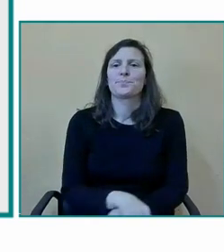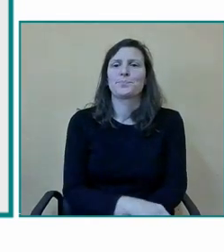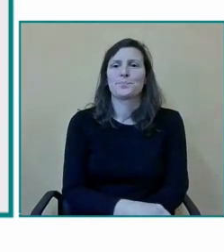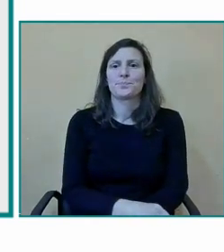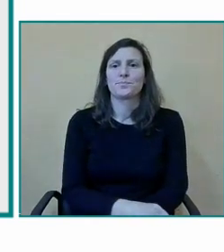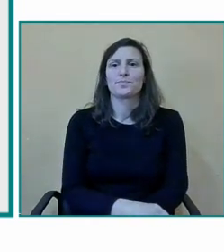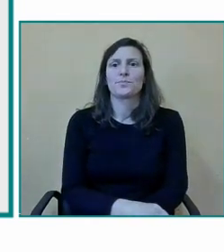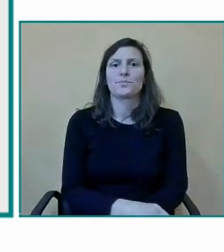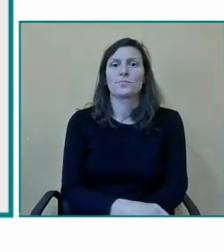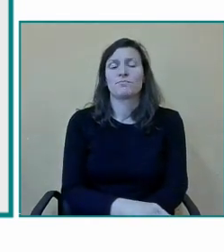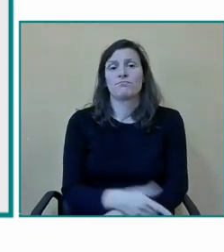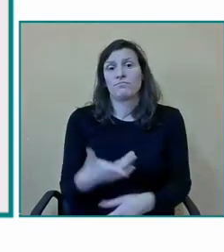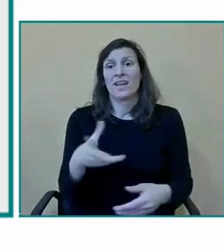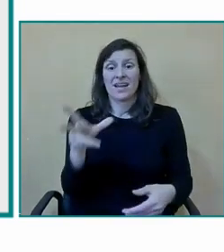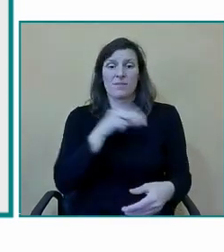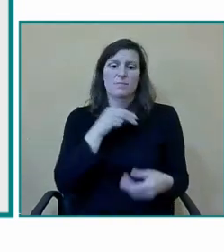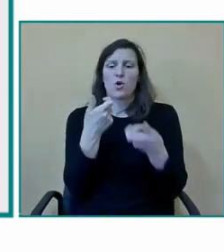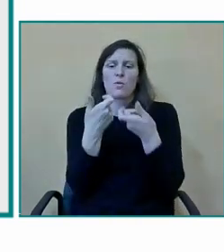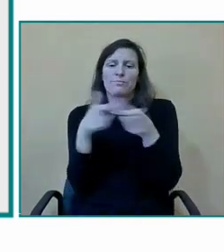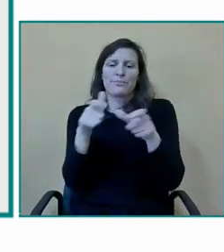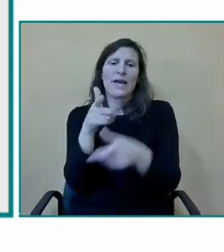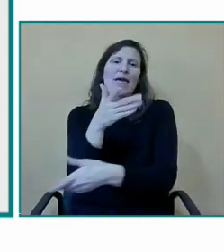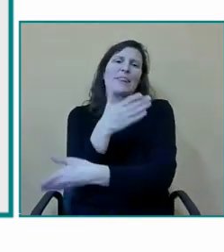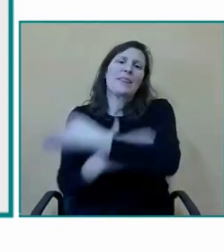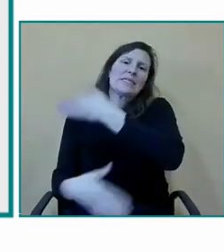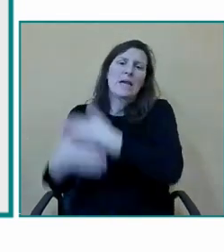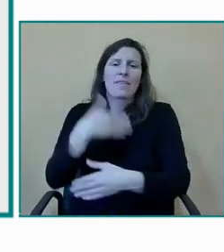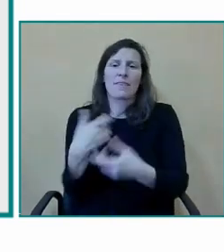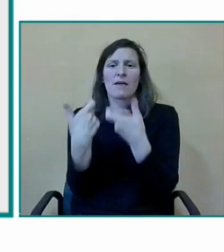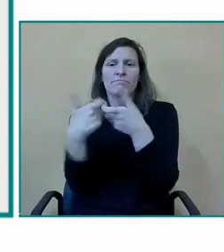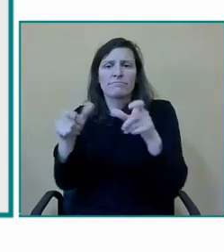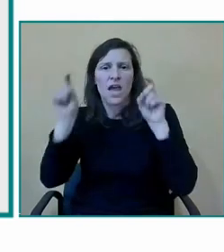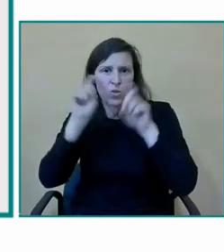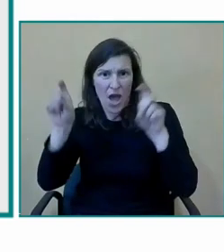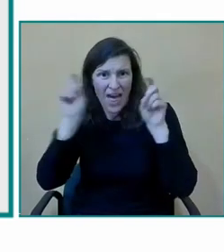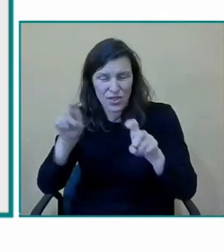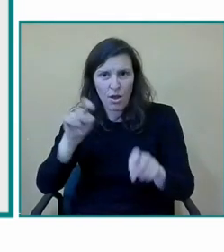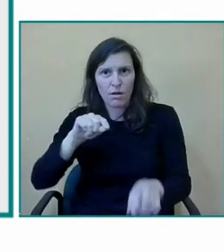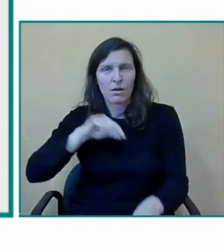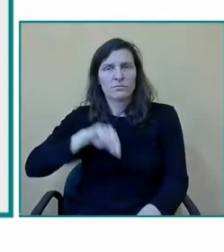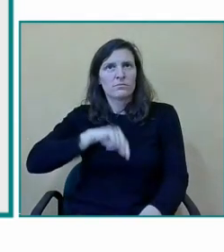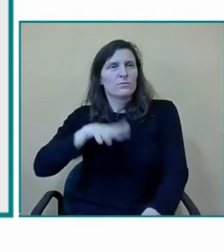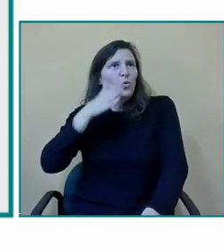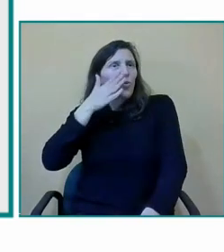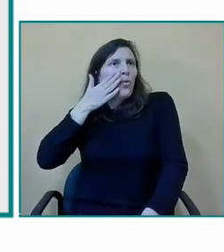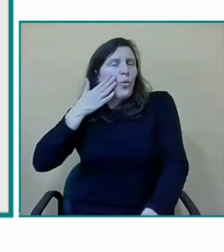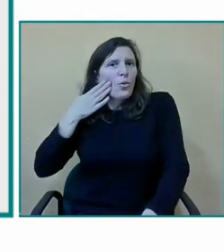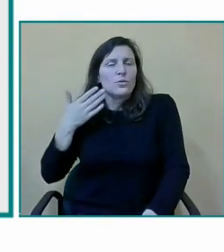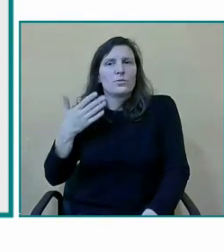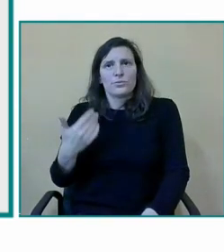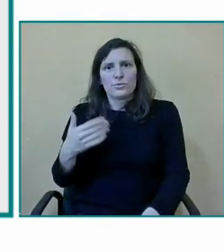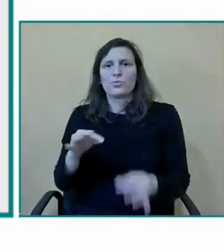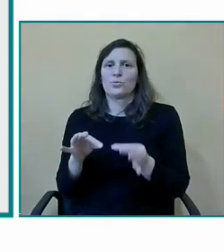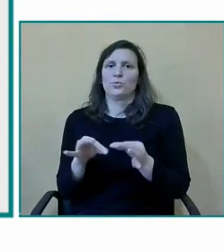discapacidad es un honor un privilegio haber disfrutado de estas de